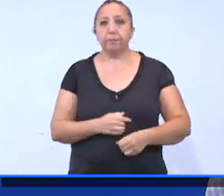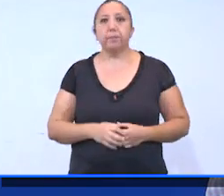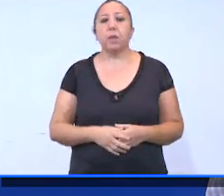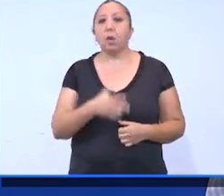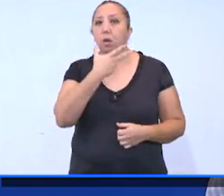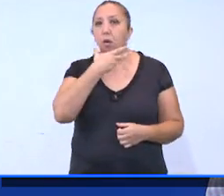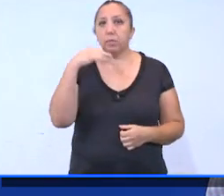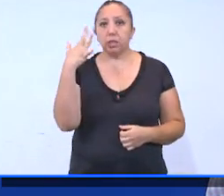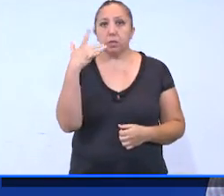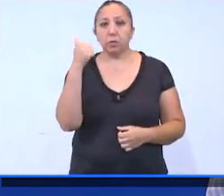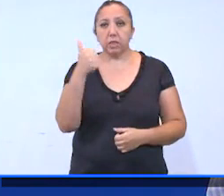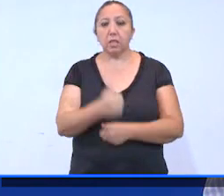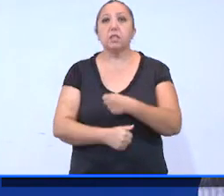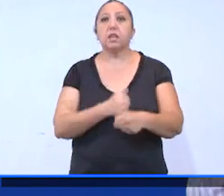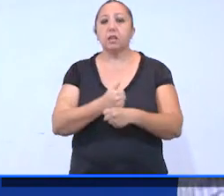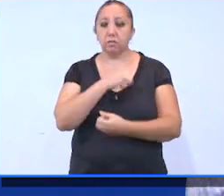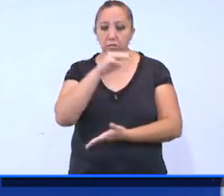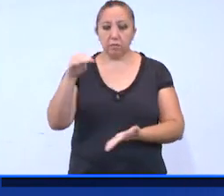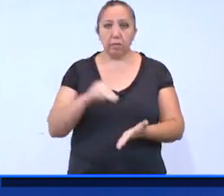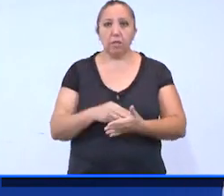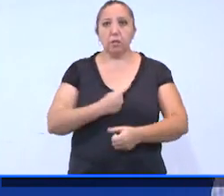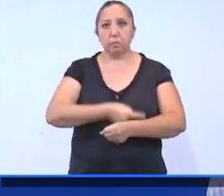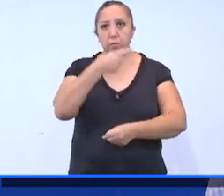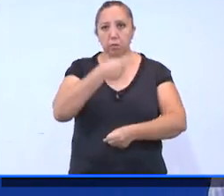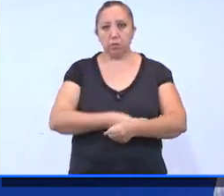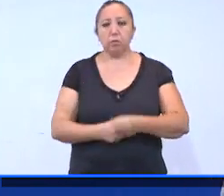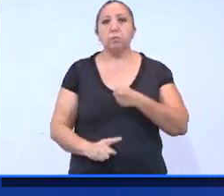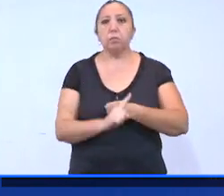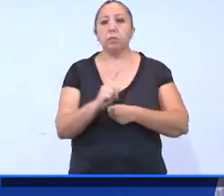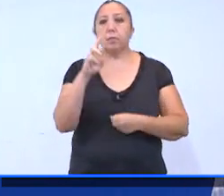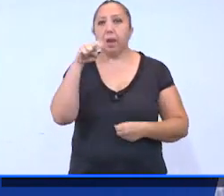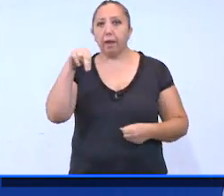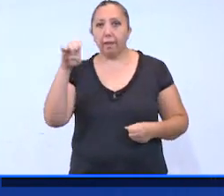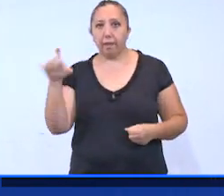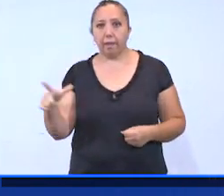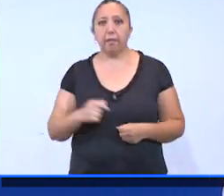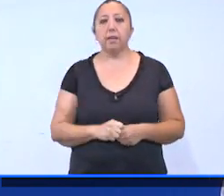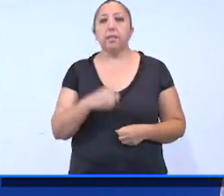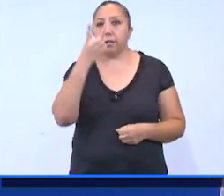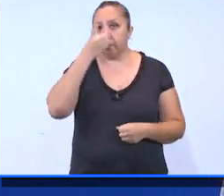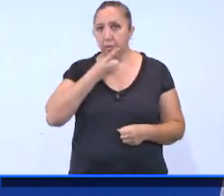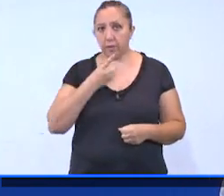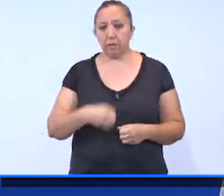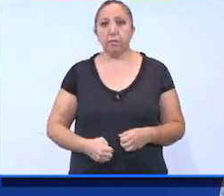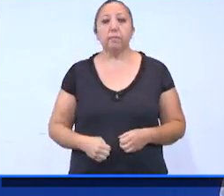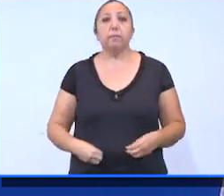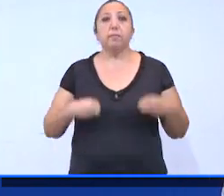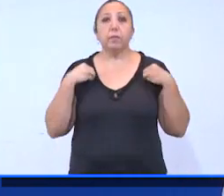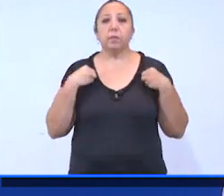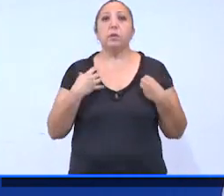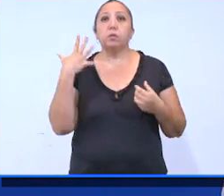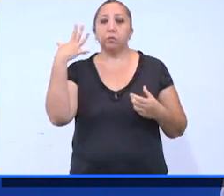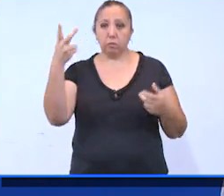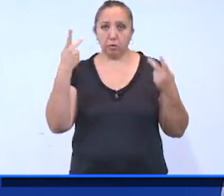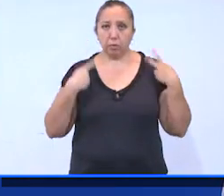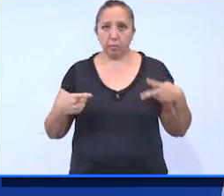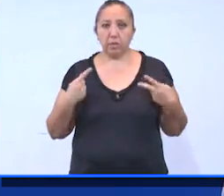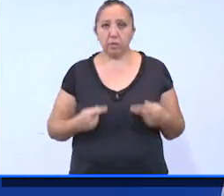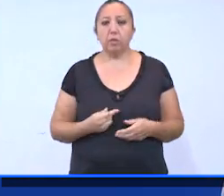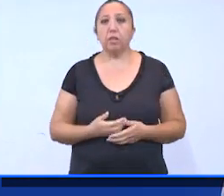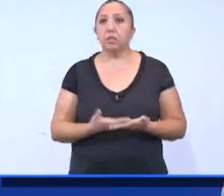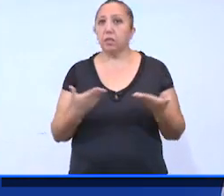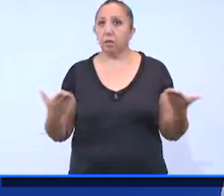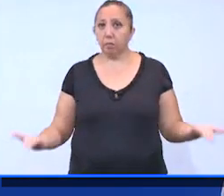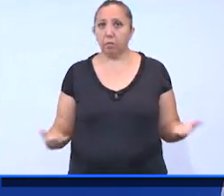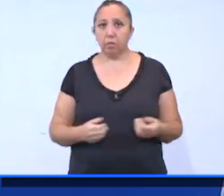Un hombre de 56 años de Mérida, con hipertensión, insuficiencia renal crónica y diabetes. El paciente convivía con cinco contactos, hasta el